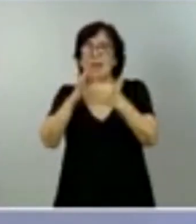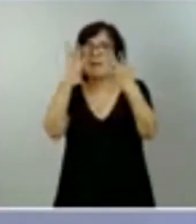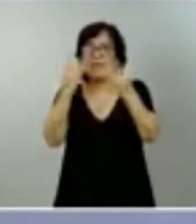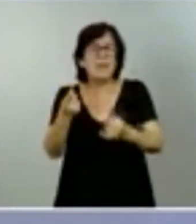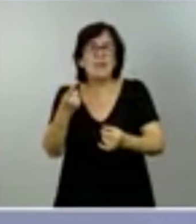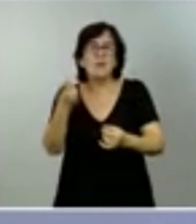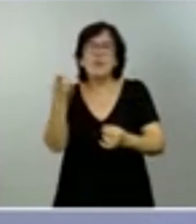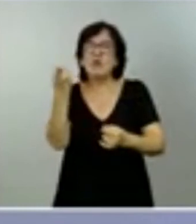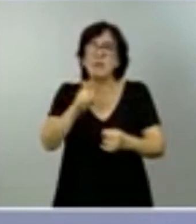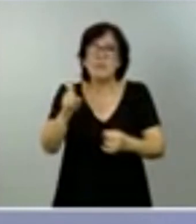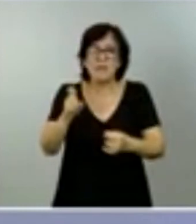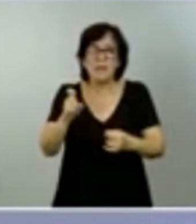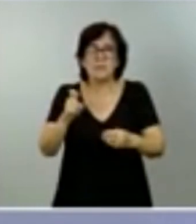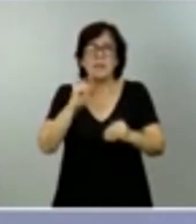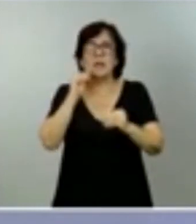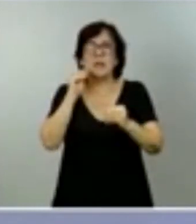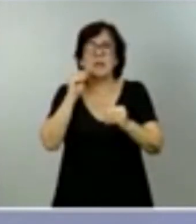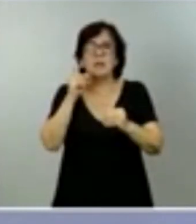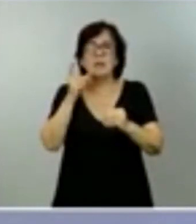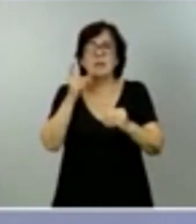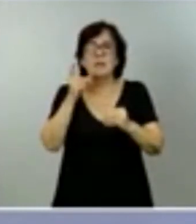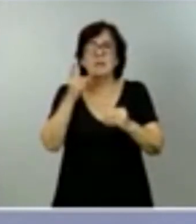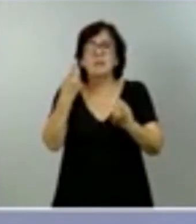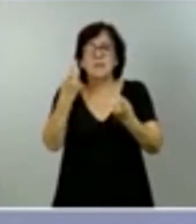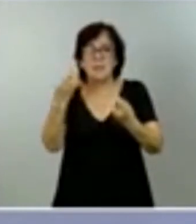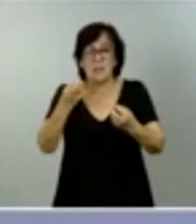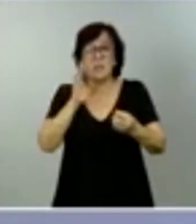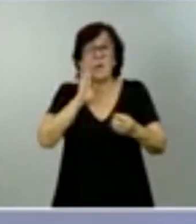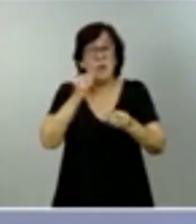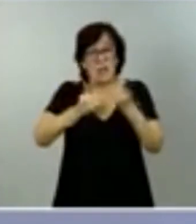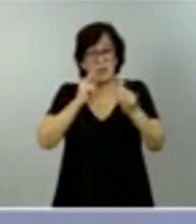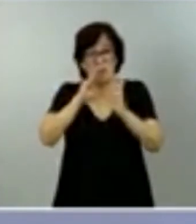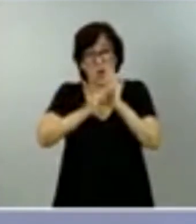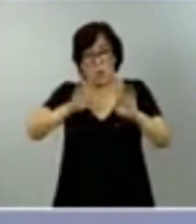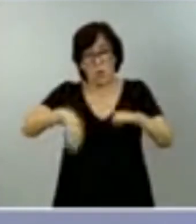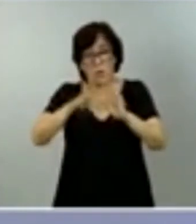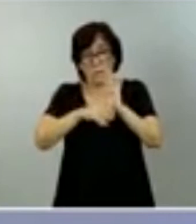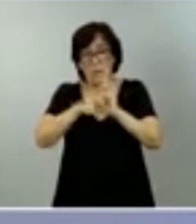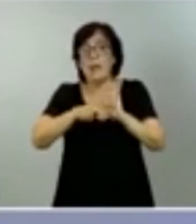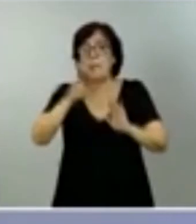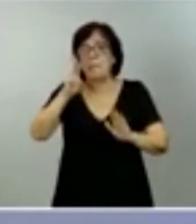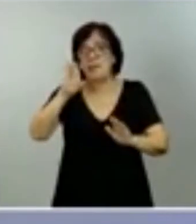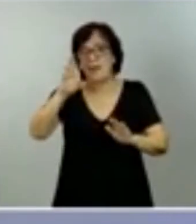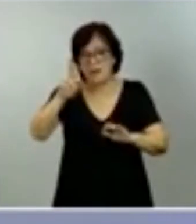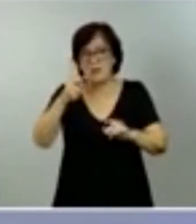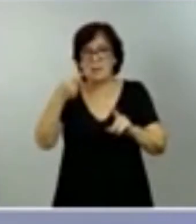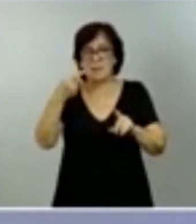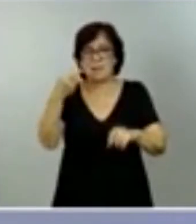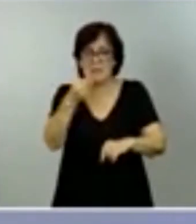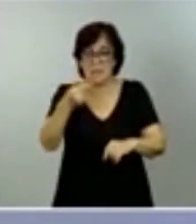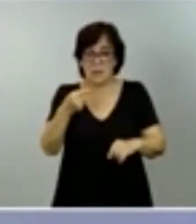de que sea necesario, como está establecido ahora en el último protocolo, una PCR negativa. Entiendo que esta mañana